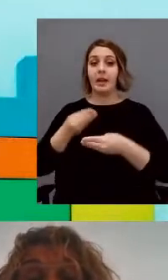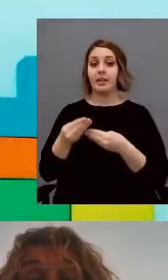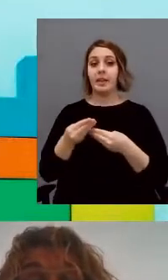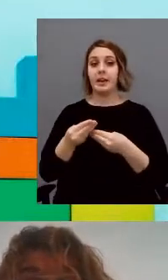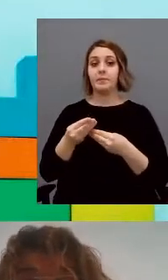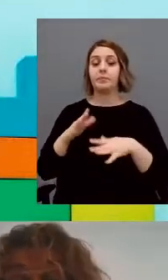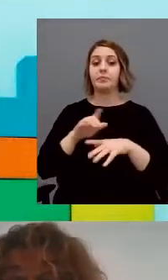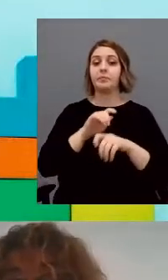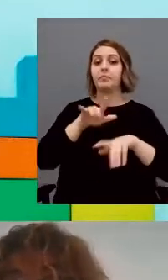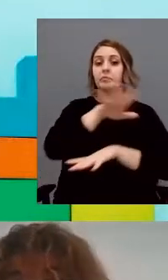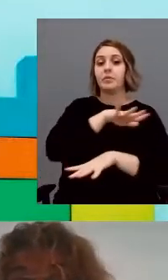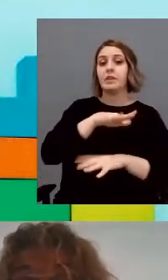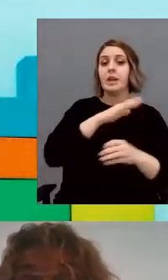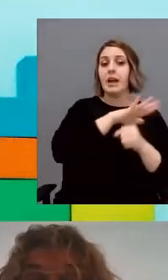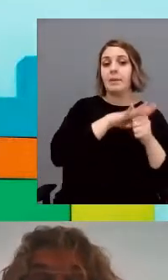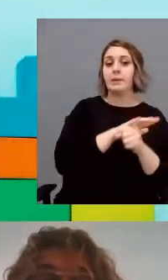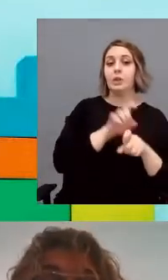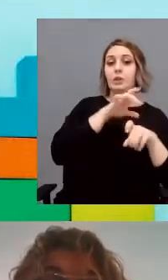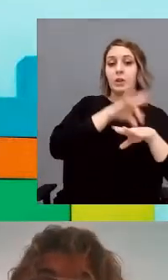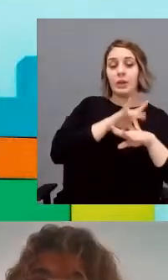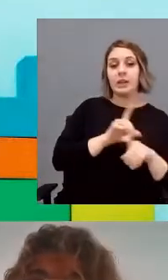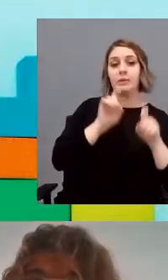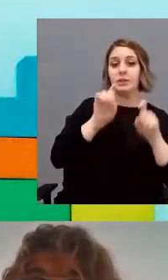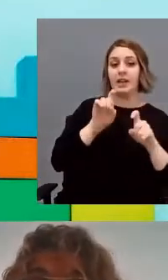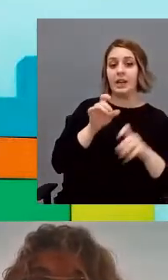sociales que sean más eficaces.